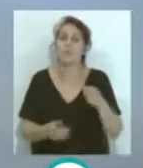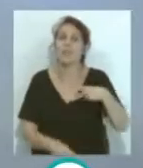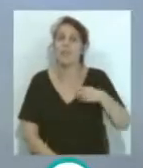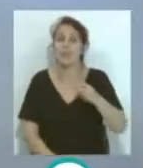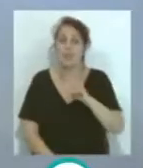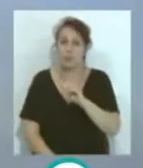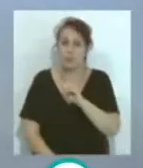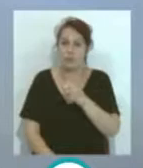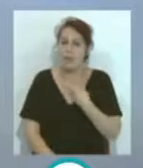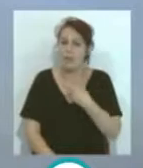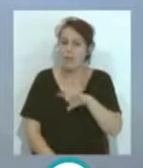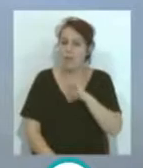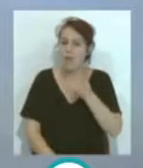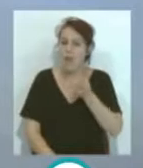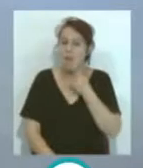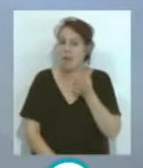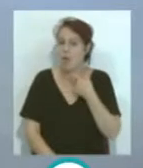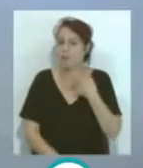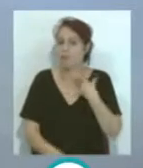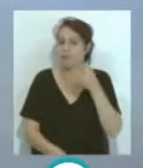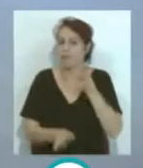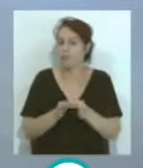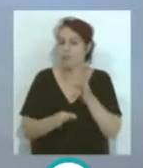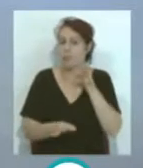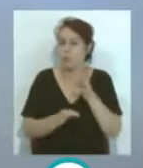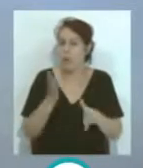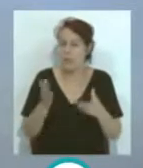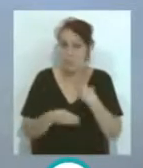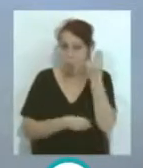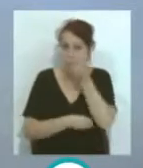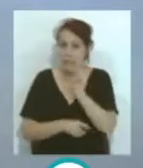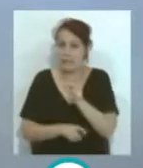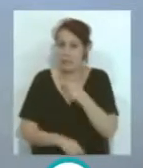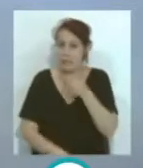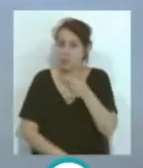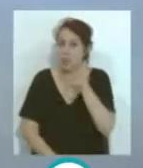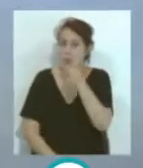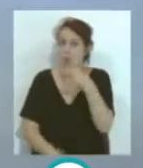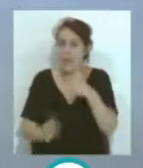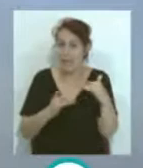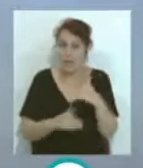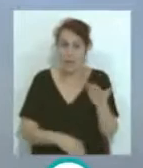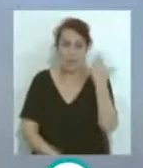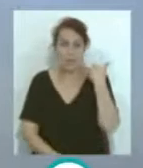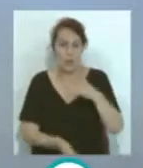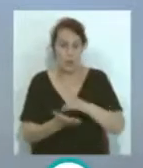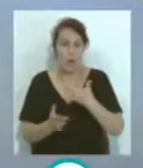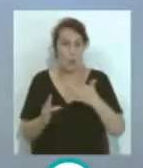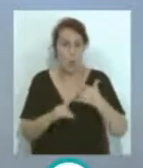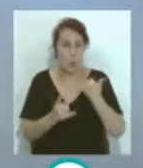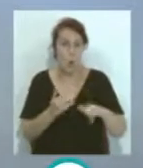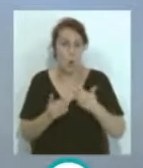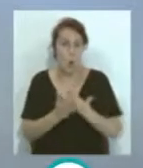y supersticiosos tampoco eran... ...porque era muy difícil de prever... ...el resultado del partido... ...ayer se jugaba el último